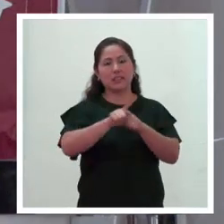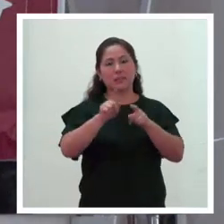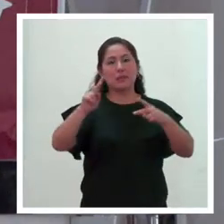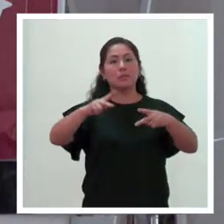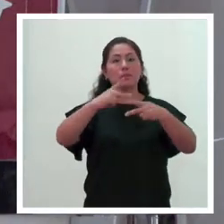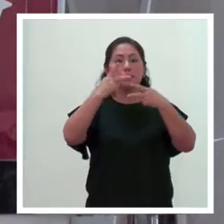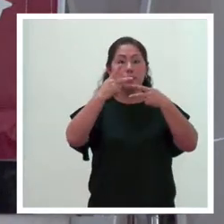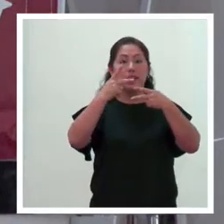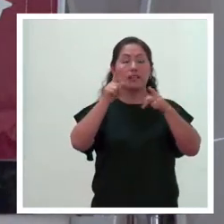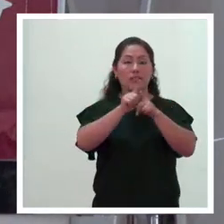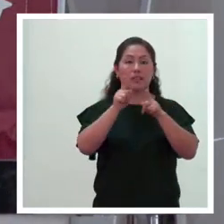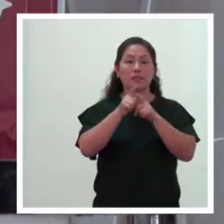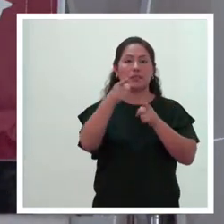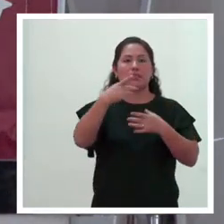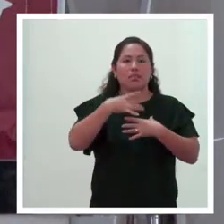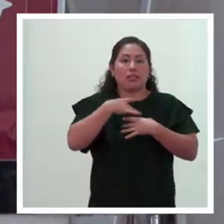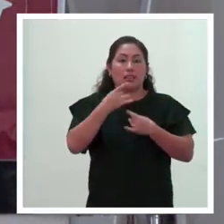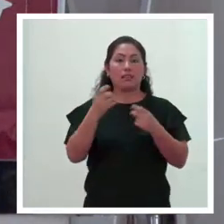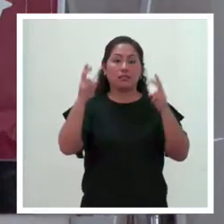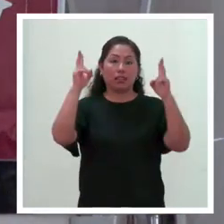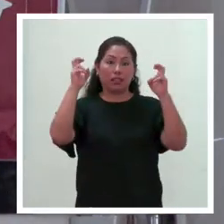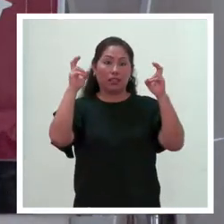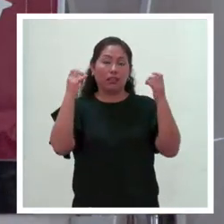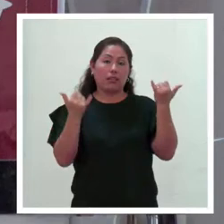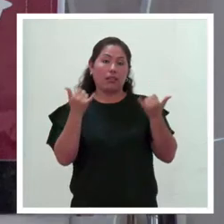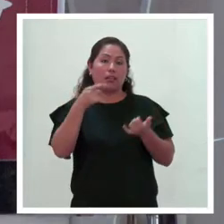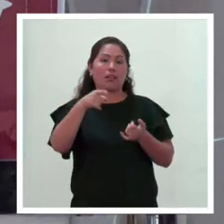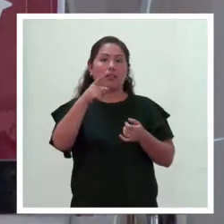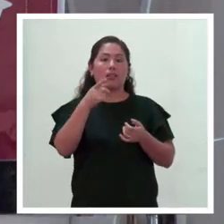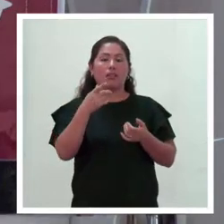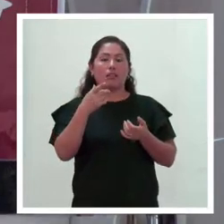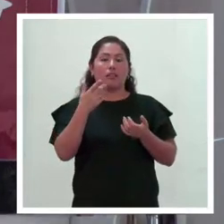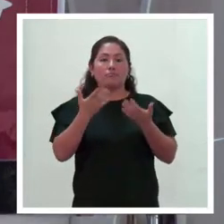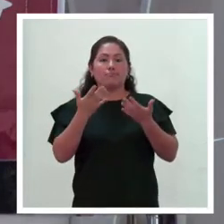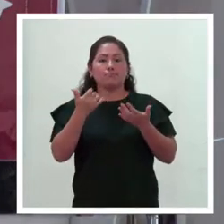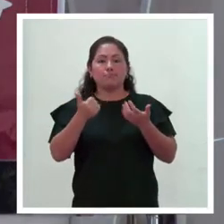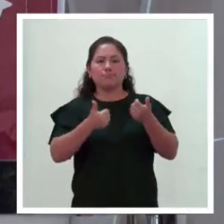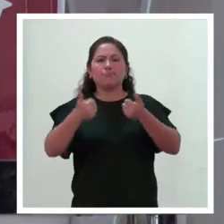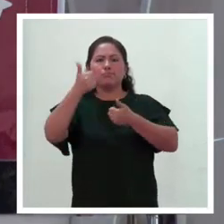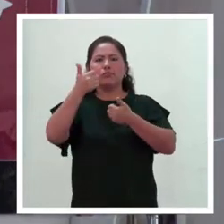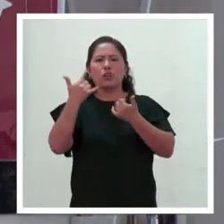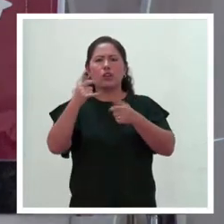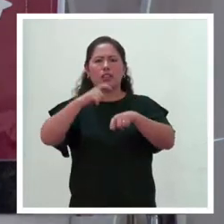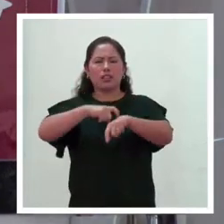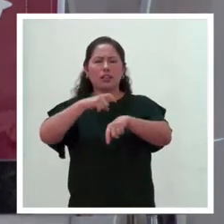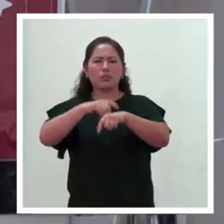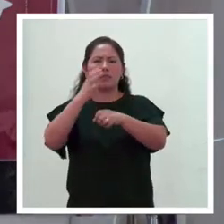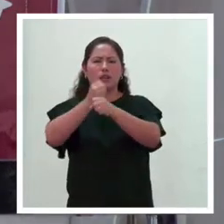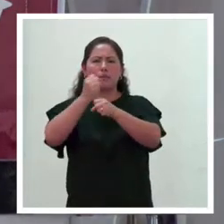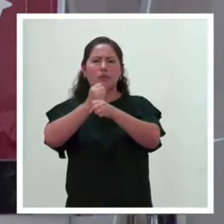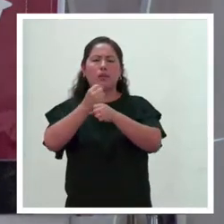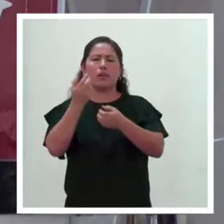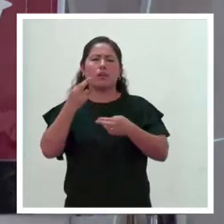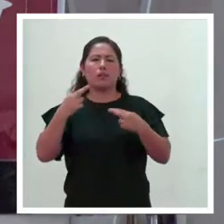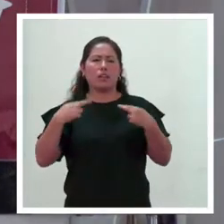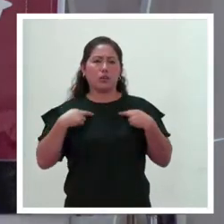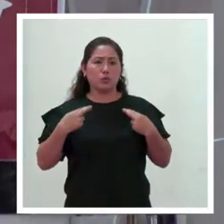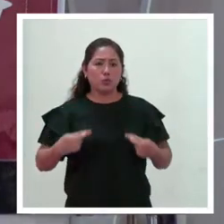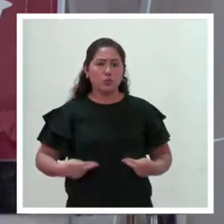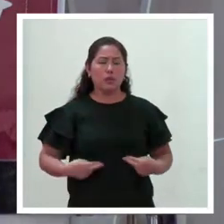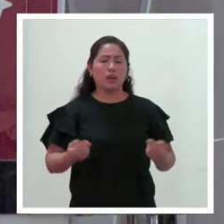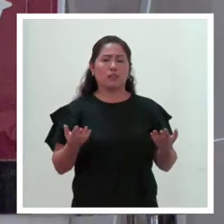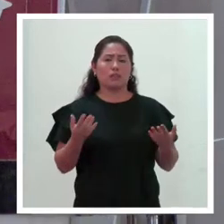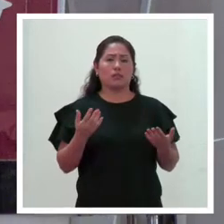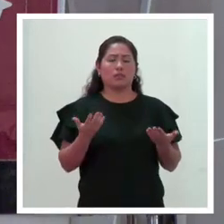que les interesa este tema. Que de repente ahorita están ocupando un cargo en la Jefatura de Recursos Humanos o en portada de